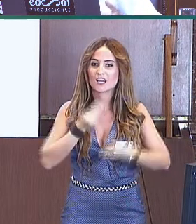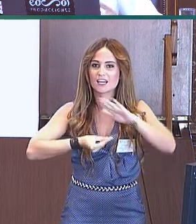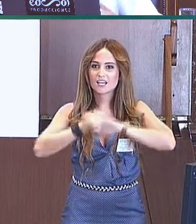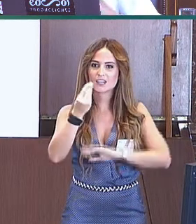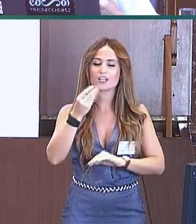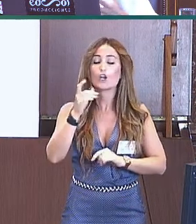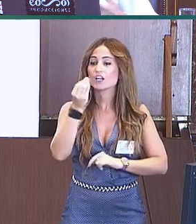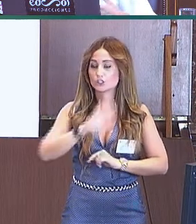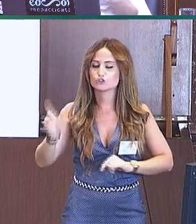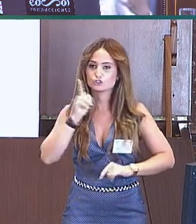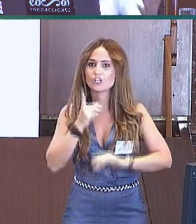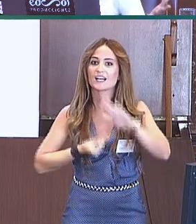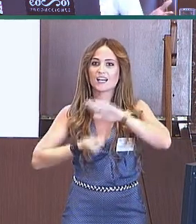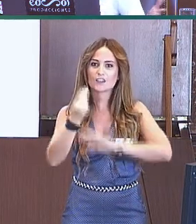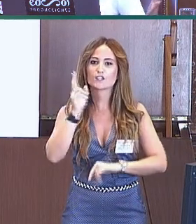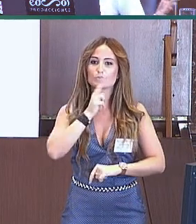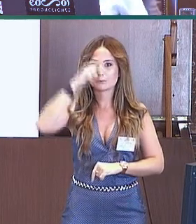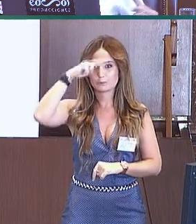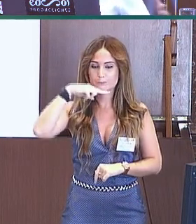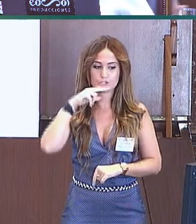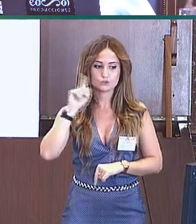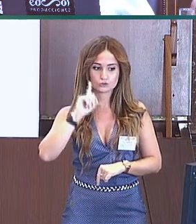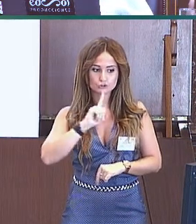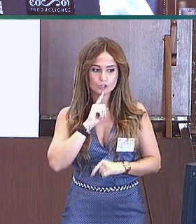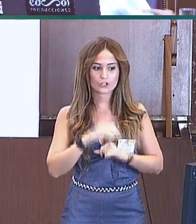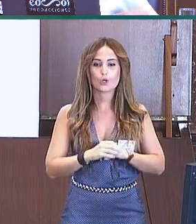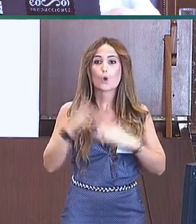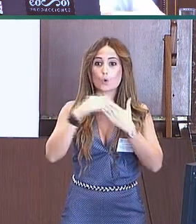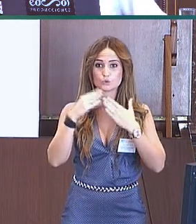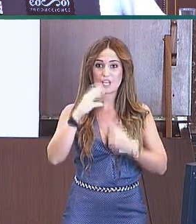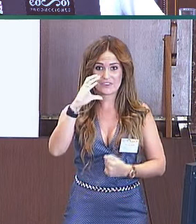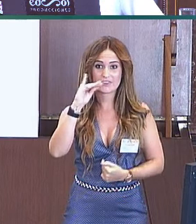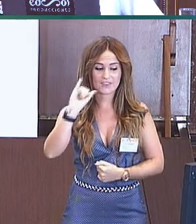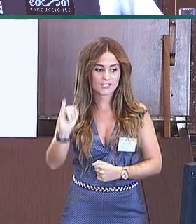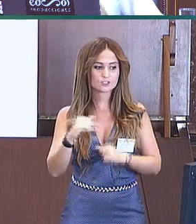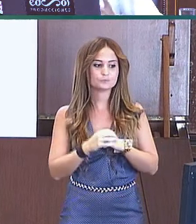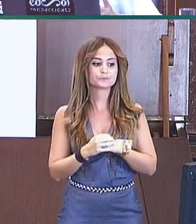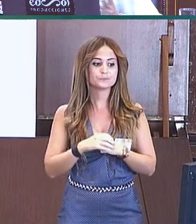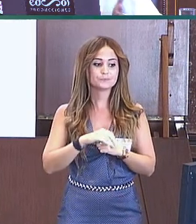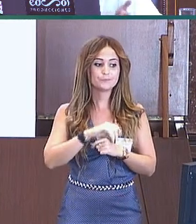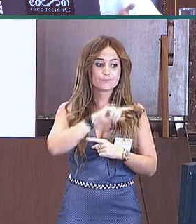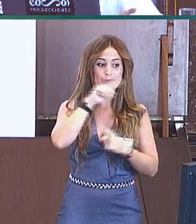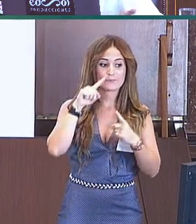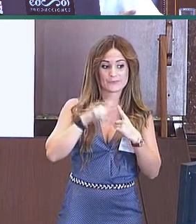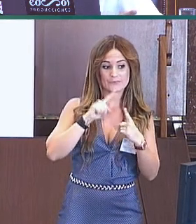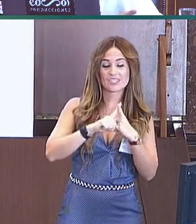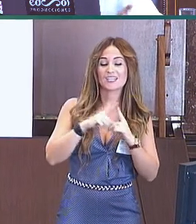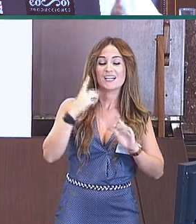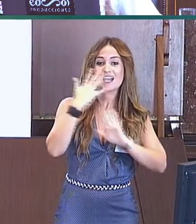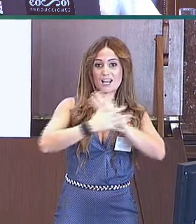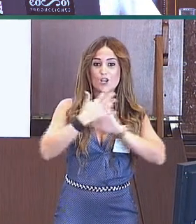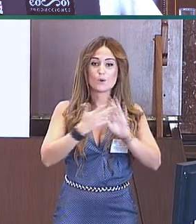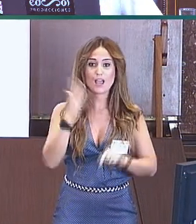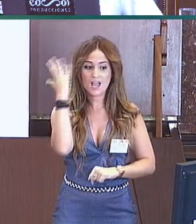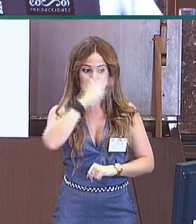los datos que nos proporcionan las adaptaciones de estos dos cuestionarios. En tanto en lengua de signos